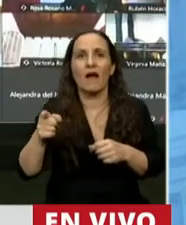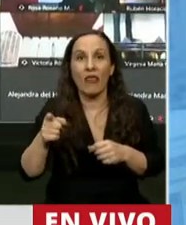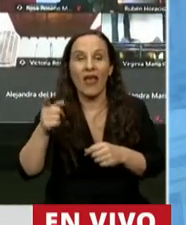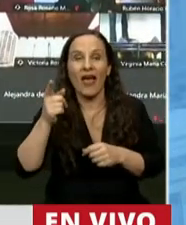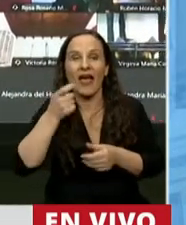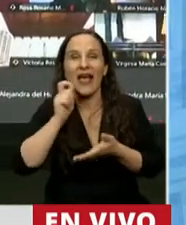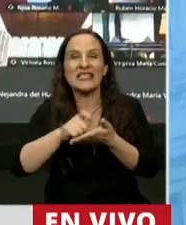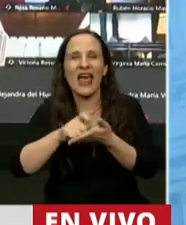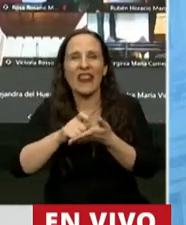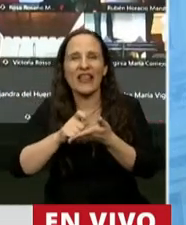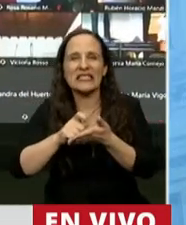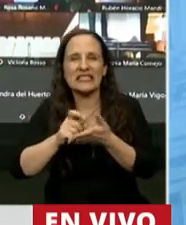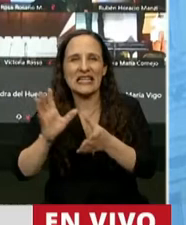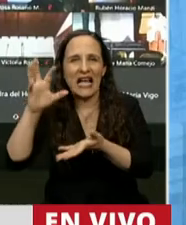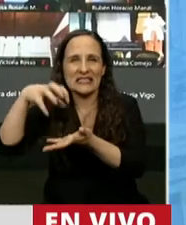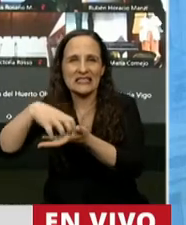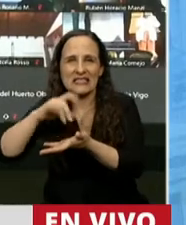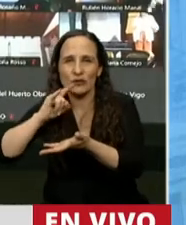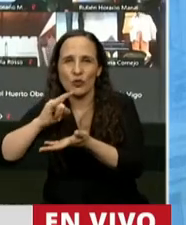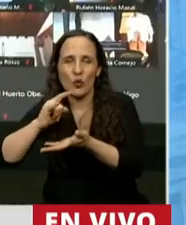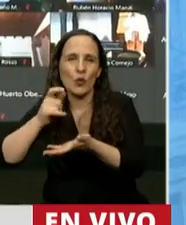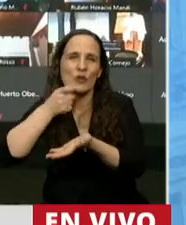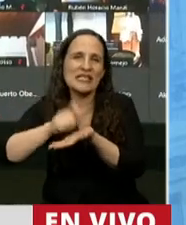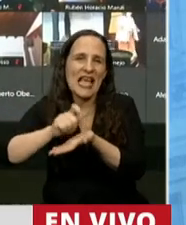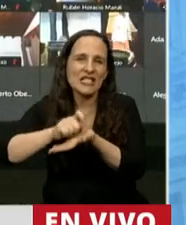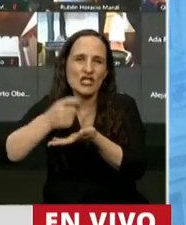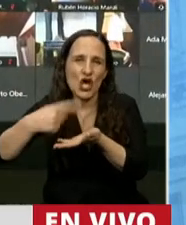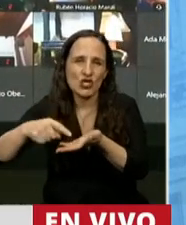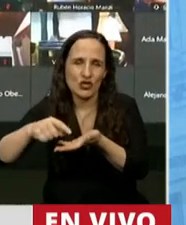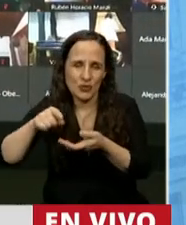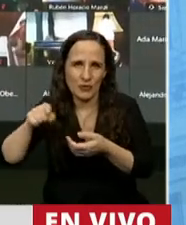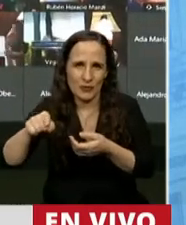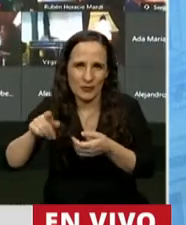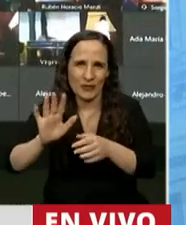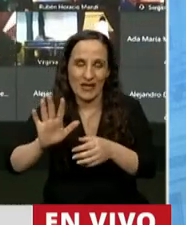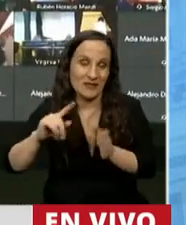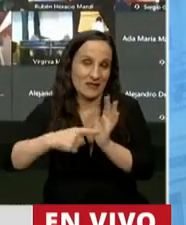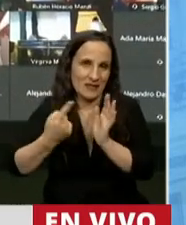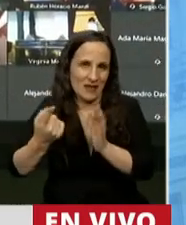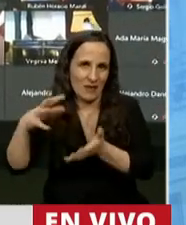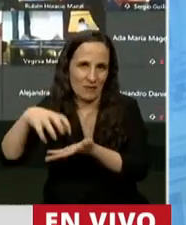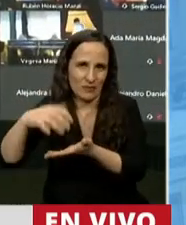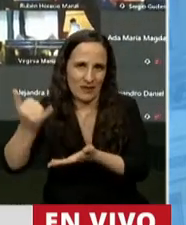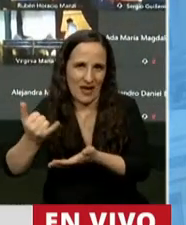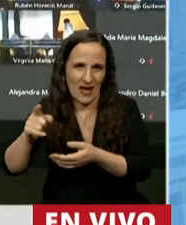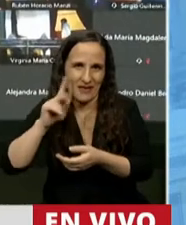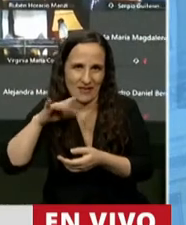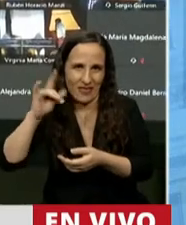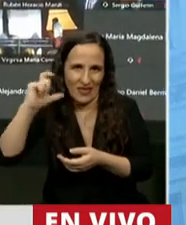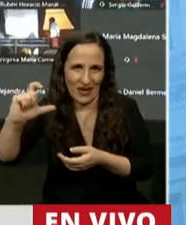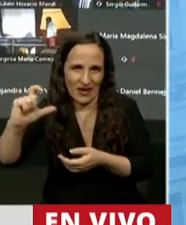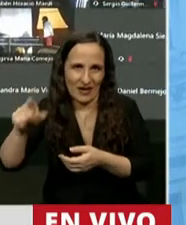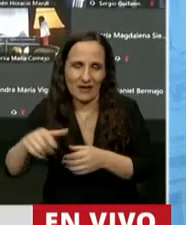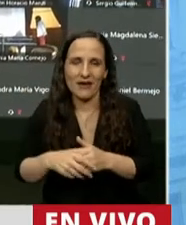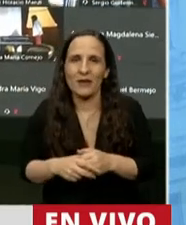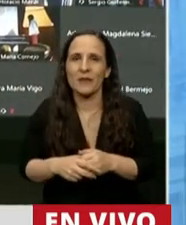Estadísticas y Censos de dichas jurisdicciones, es decir, la Ciudad Autónoma de Buenos Aires, ambos correspondientes